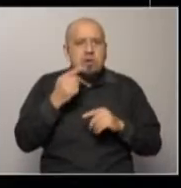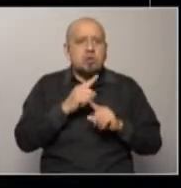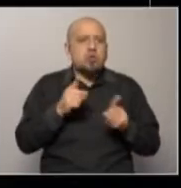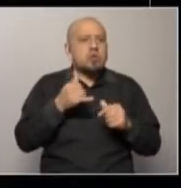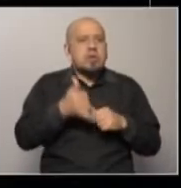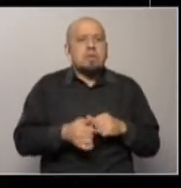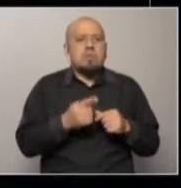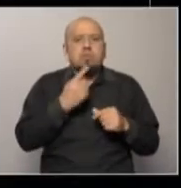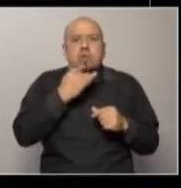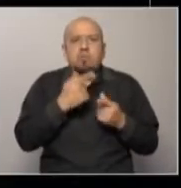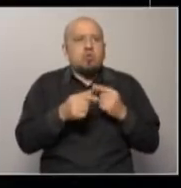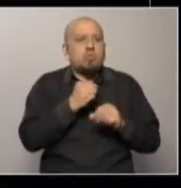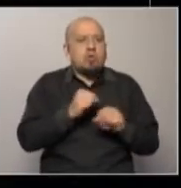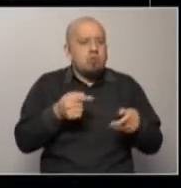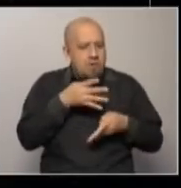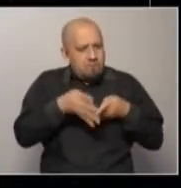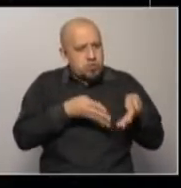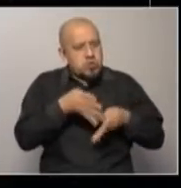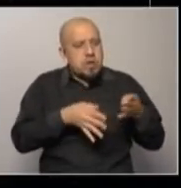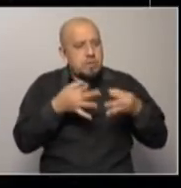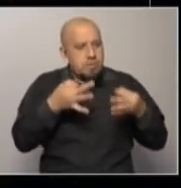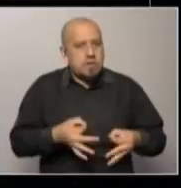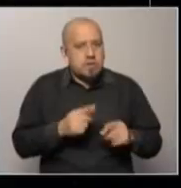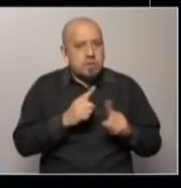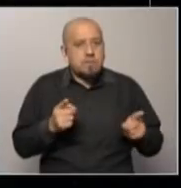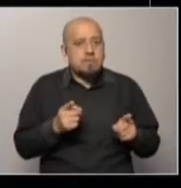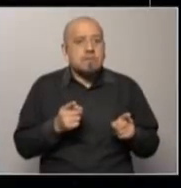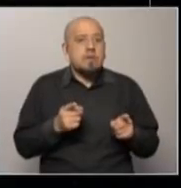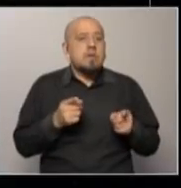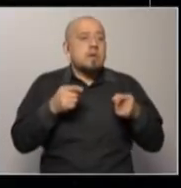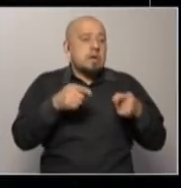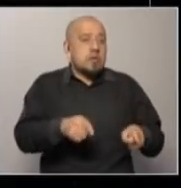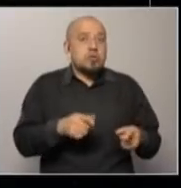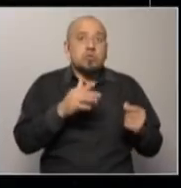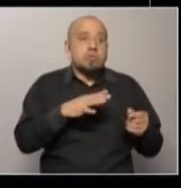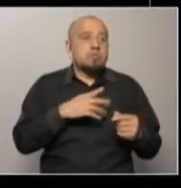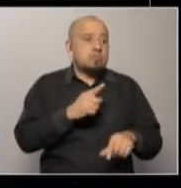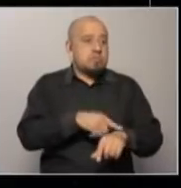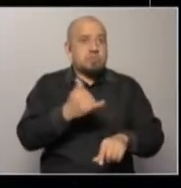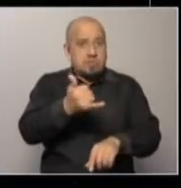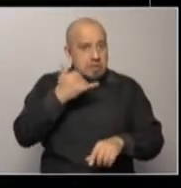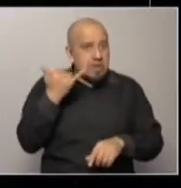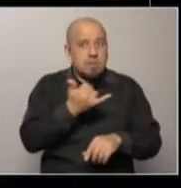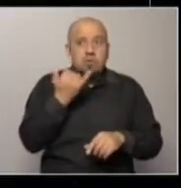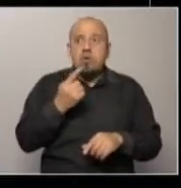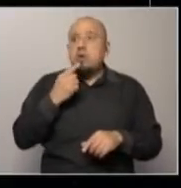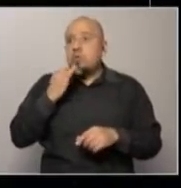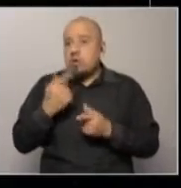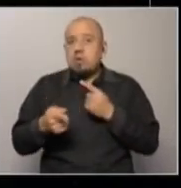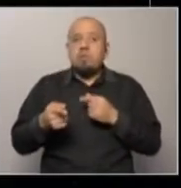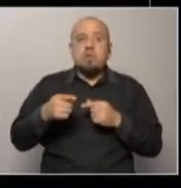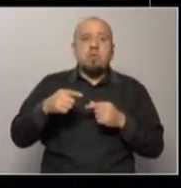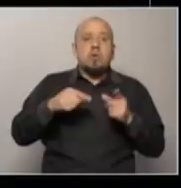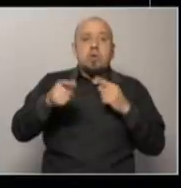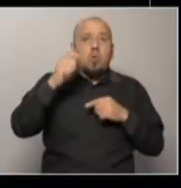una partida mínima de funcionamiento que había quedado y que eso en definitiva acumulado en el tiempo hablamos de horas docentes a cuadrilla